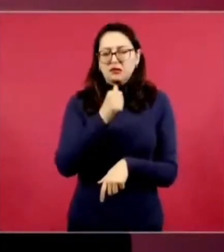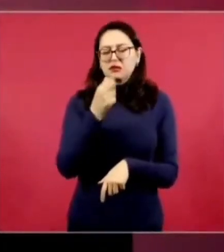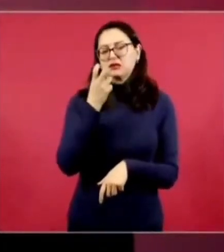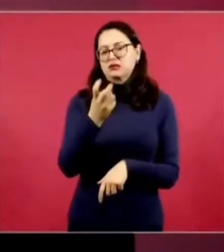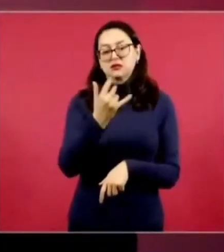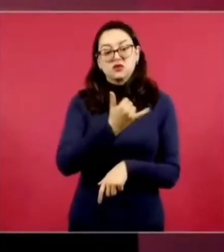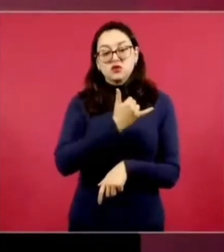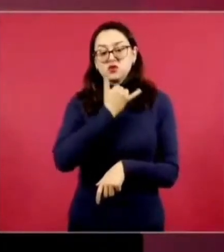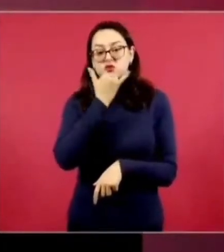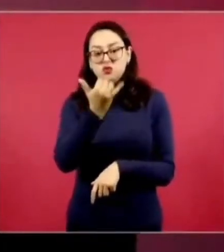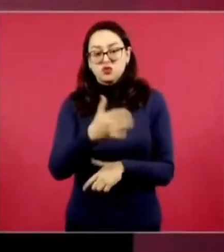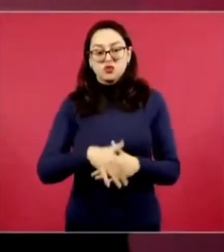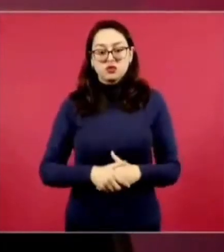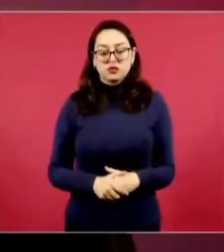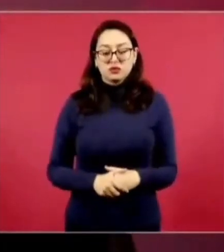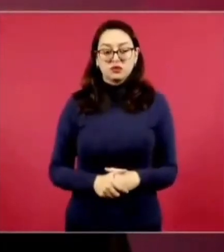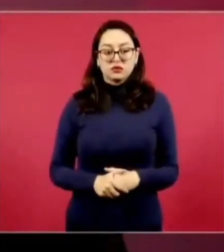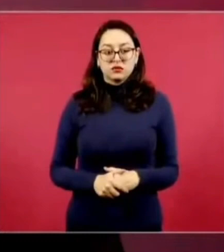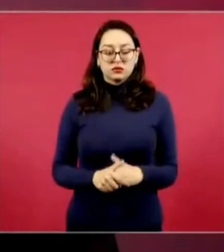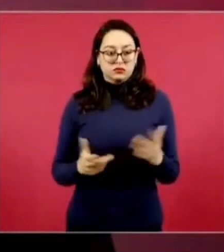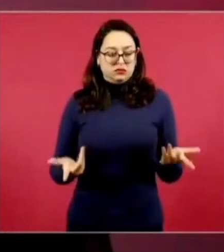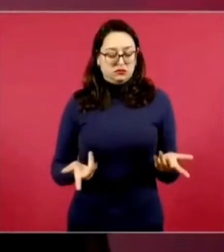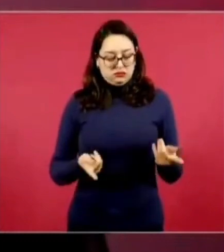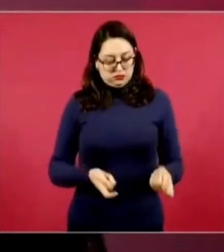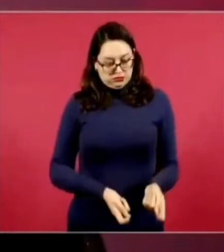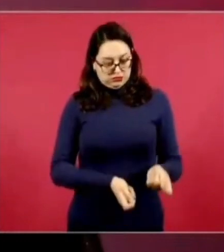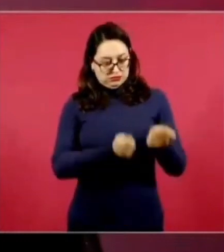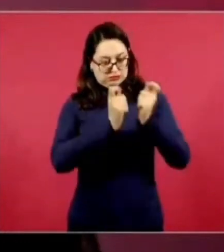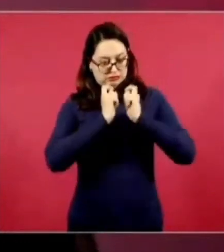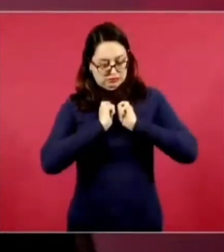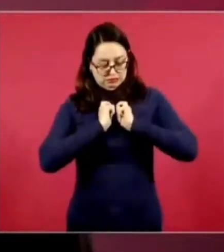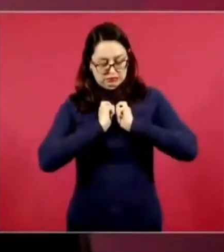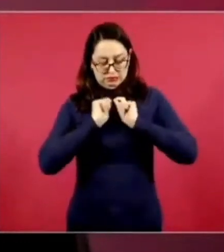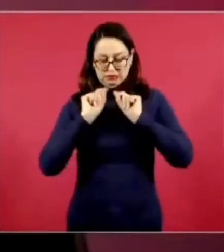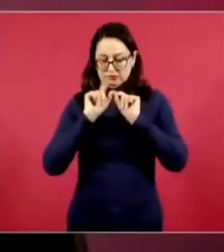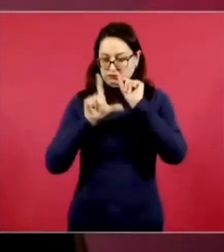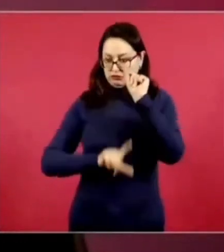de gobernar un país como México